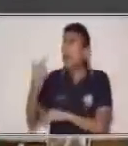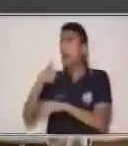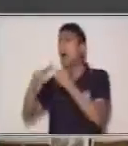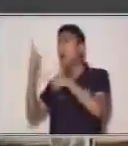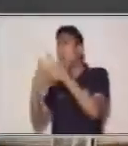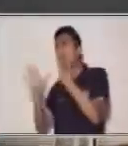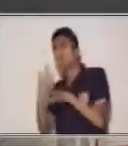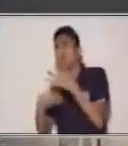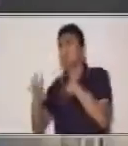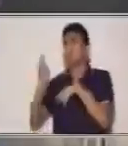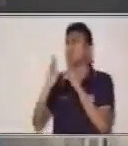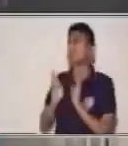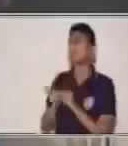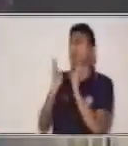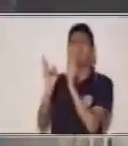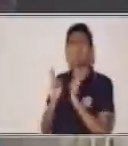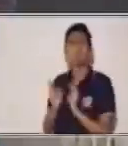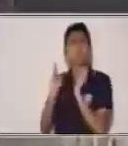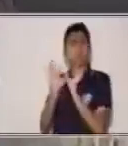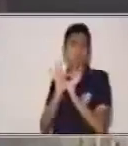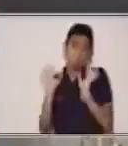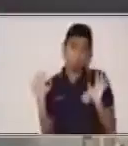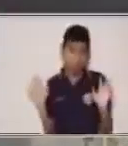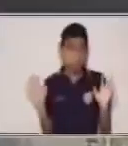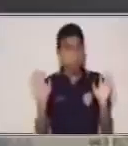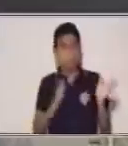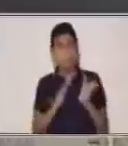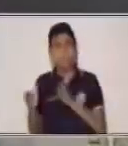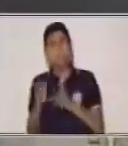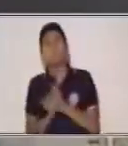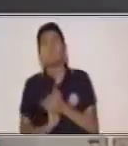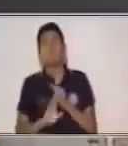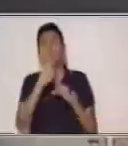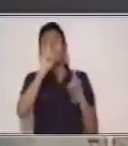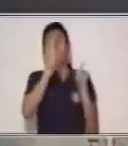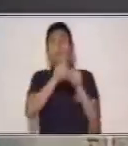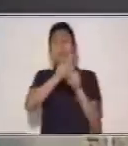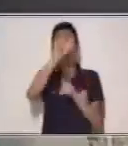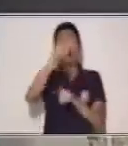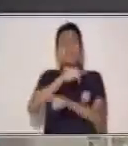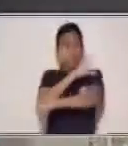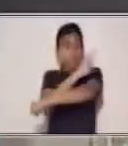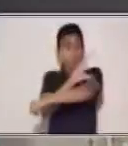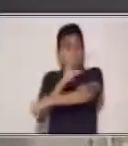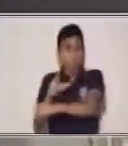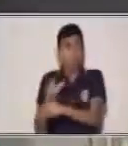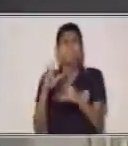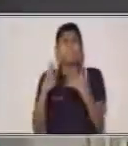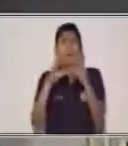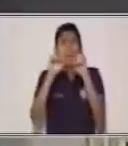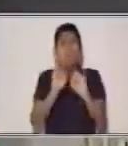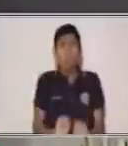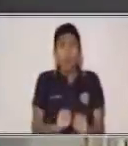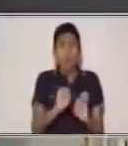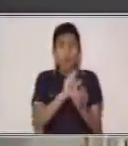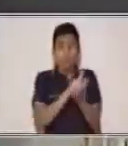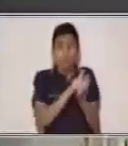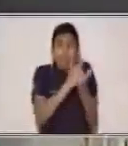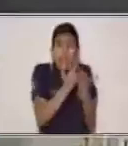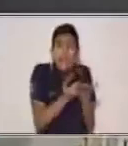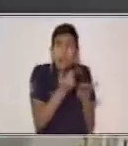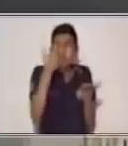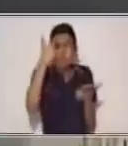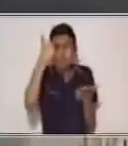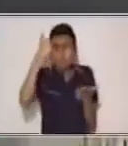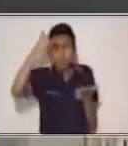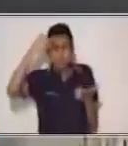escritura pues ha permitido que estos cuentos se queden escritos y pues podamos tener ahora acceso a esto. Y